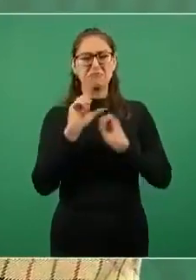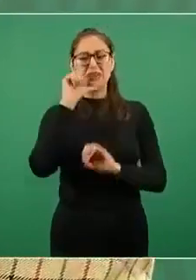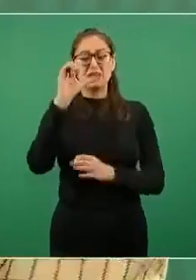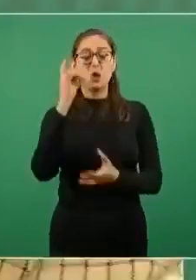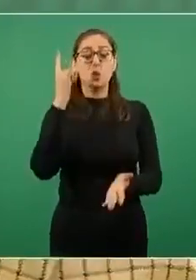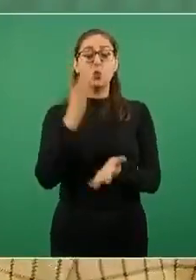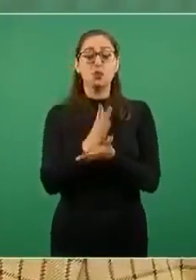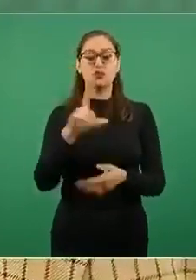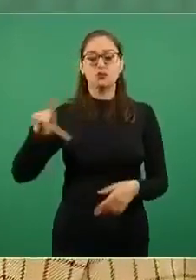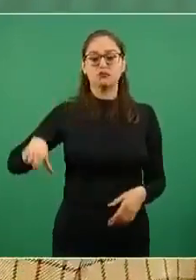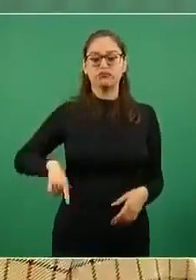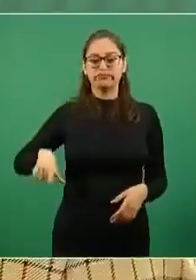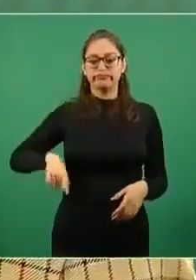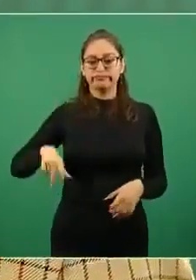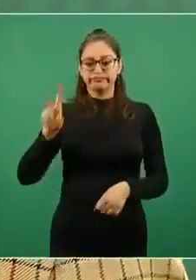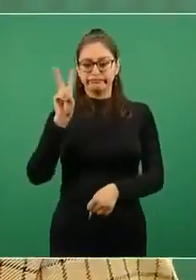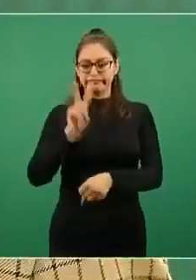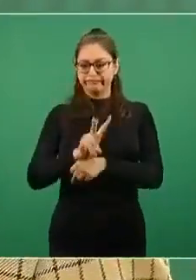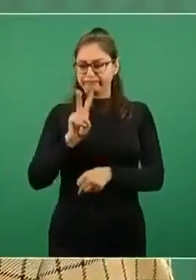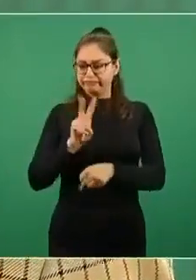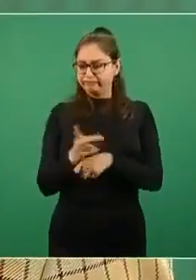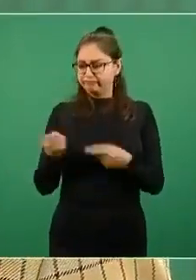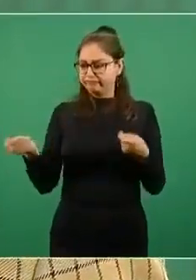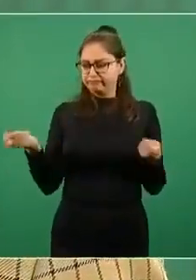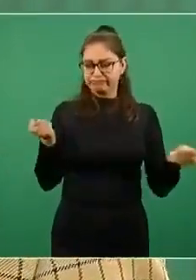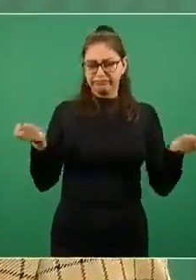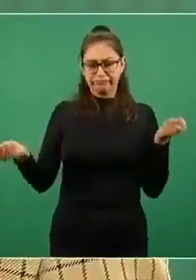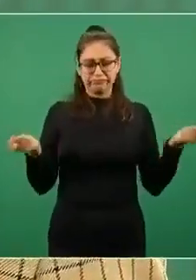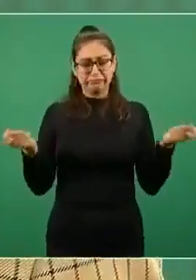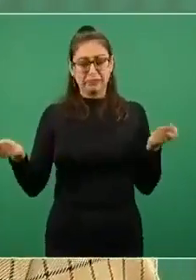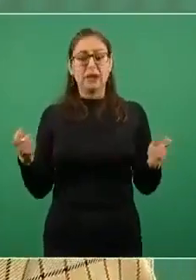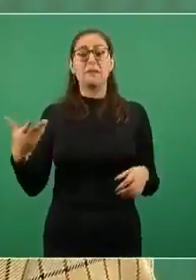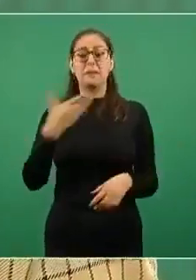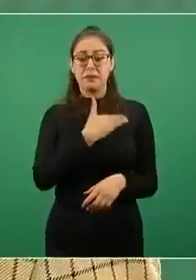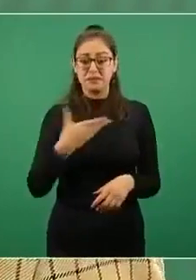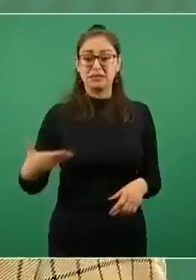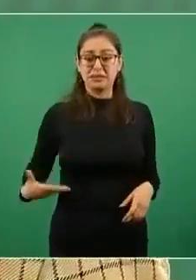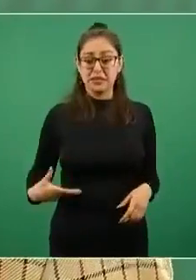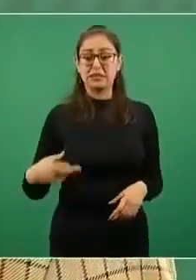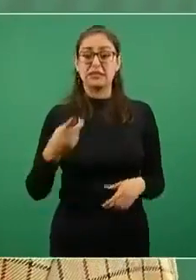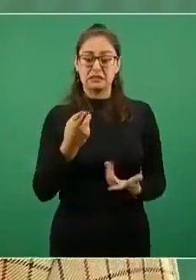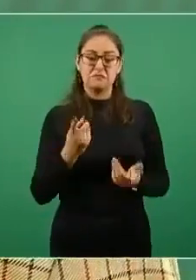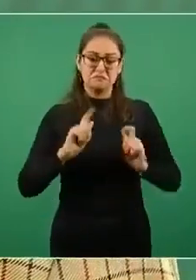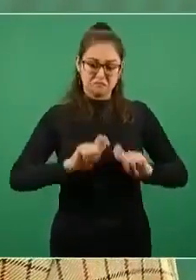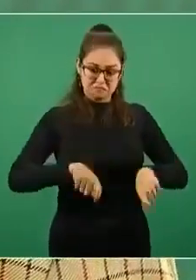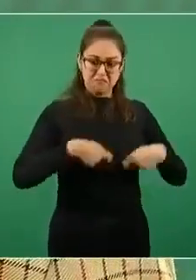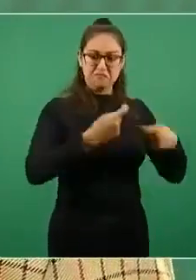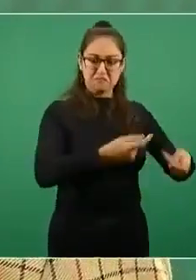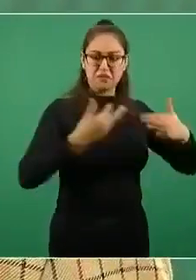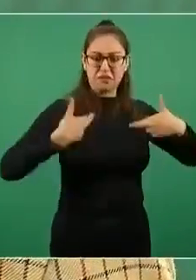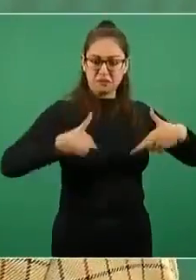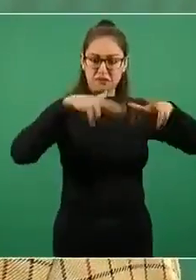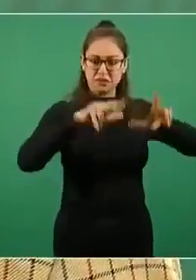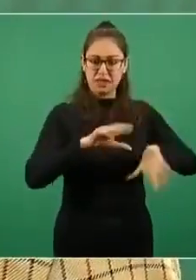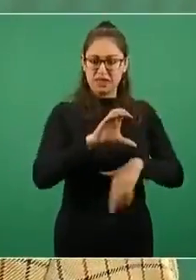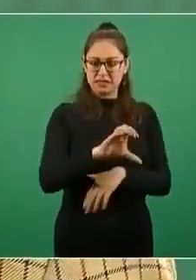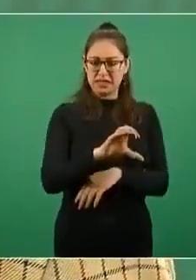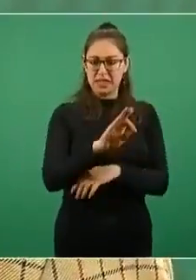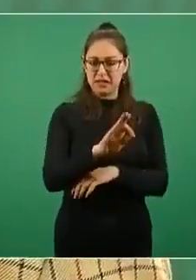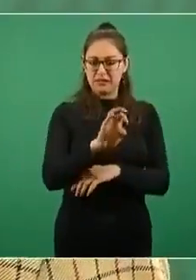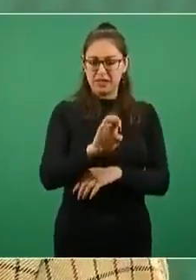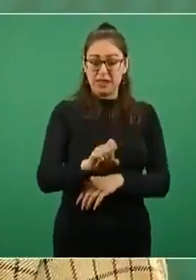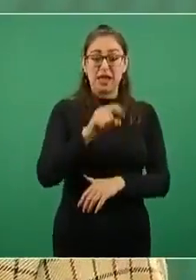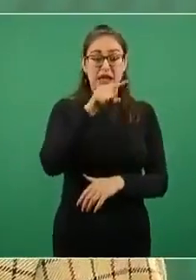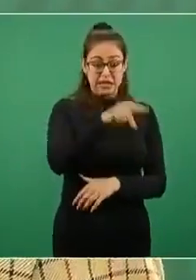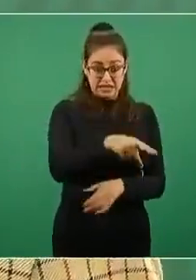Estado, que el presidente ha decidido que sea a través de la Comisión Federal de Electricidad y que esta